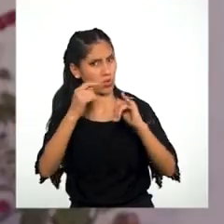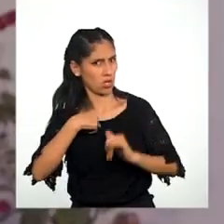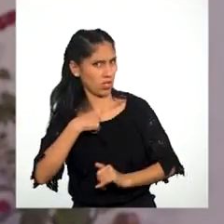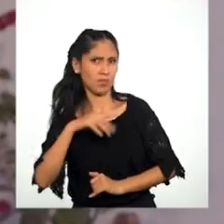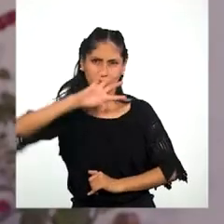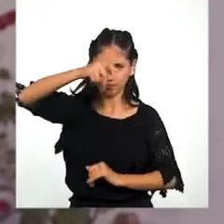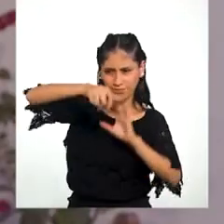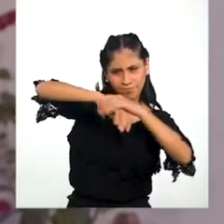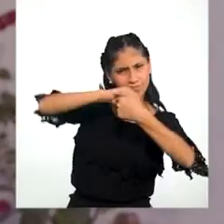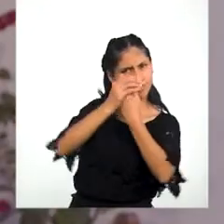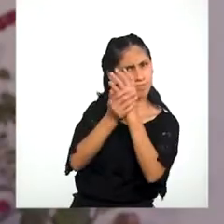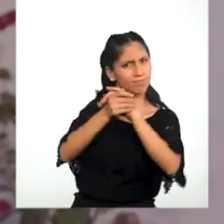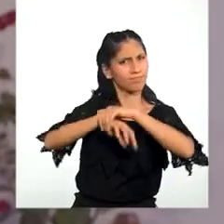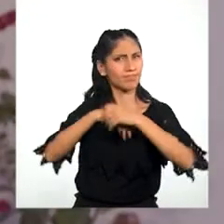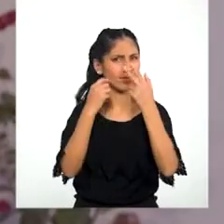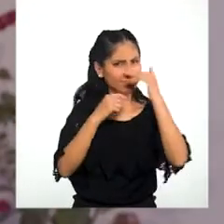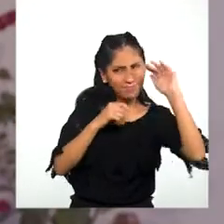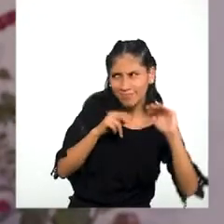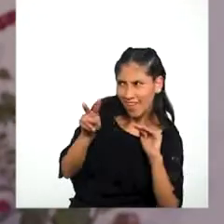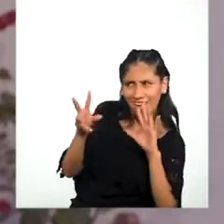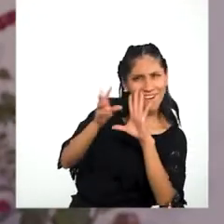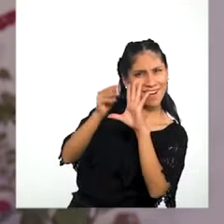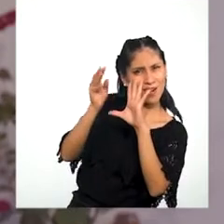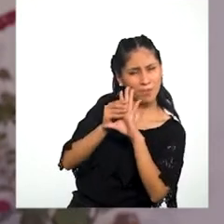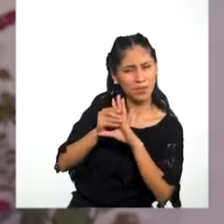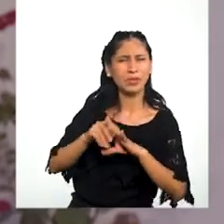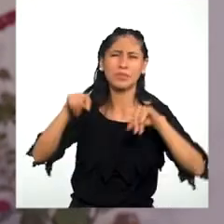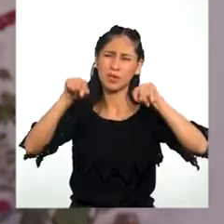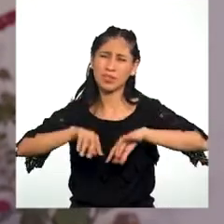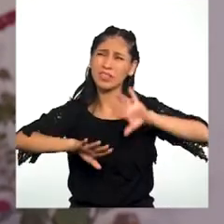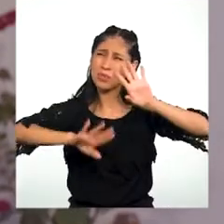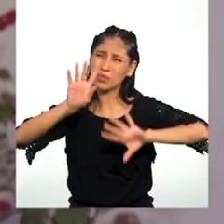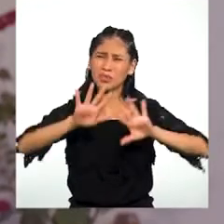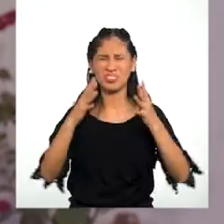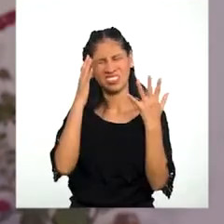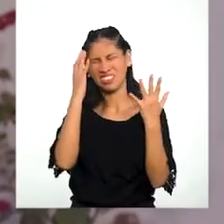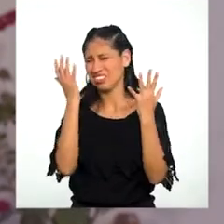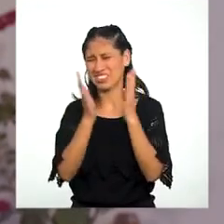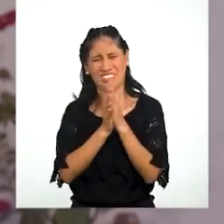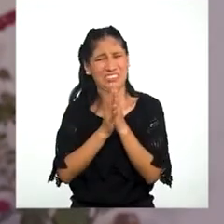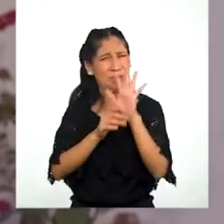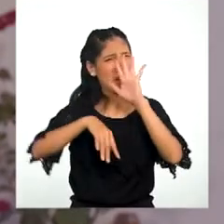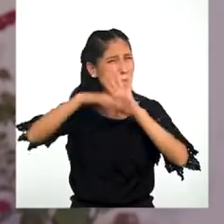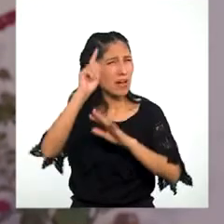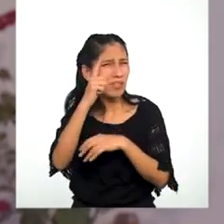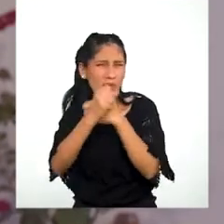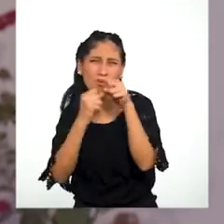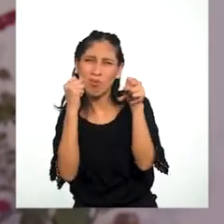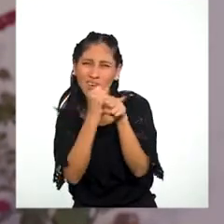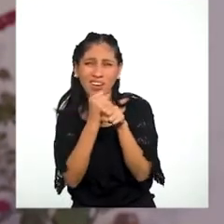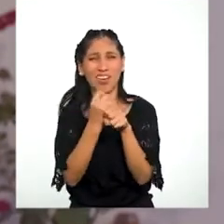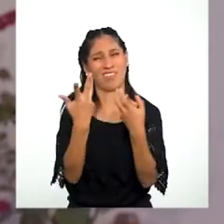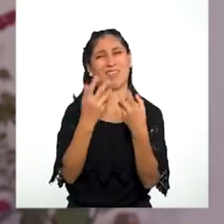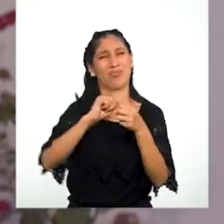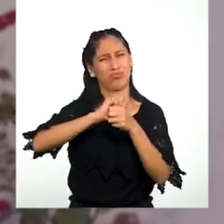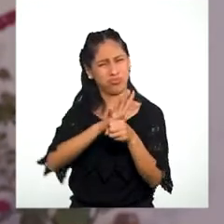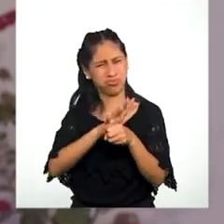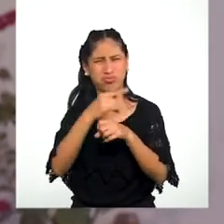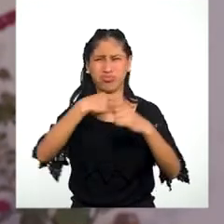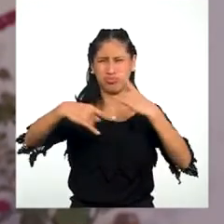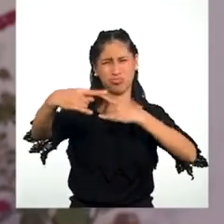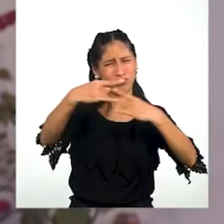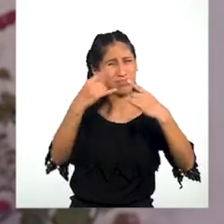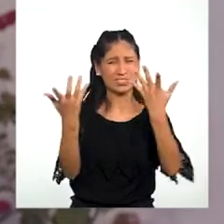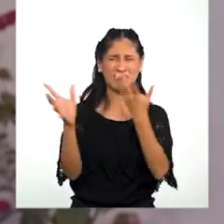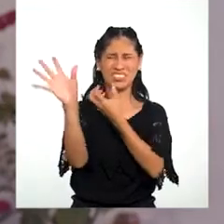probable Que muchos De nosotros Ya estemos cansados De tantos cuidados Ya que tenemos Más de un año Viviendo así Pero recuerden Que